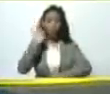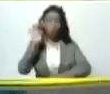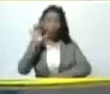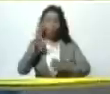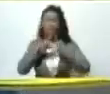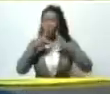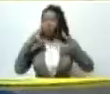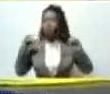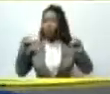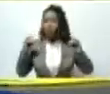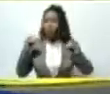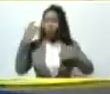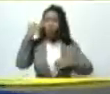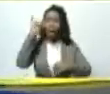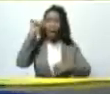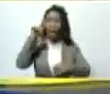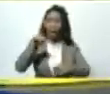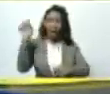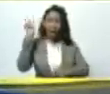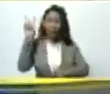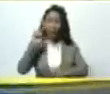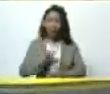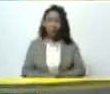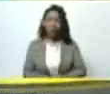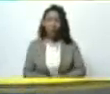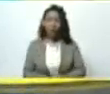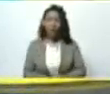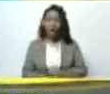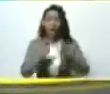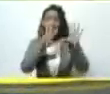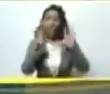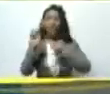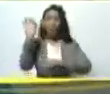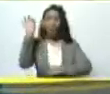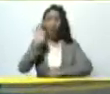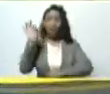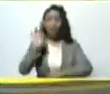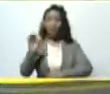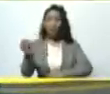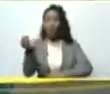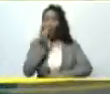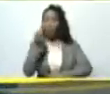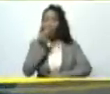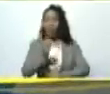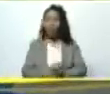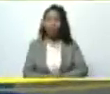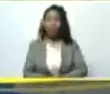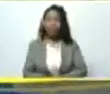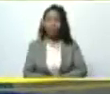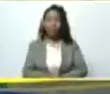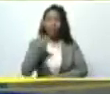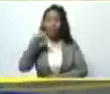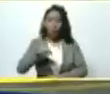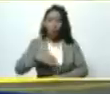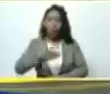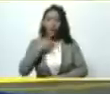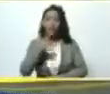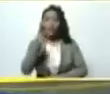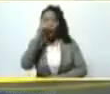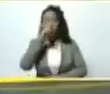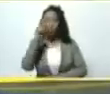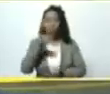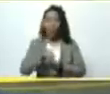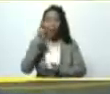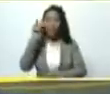todo lo que se consumía en venezuela el 90% de los alimentos y hoy puedo decir año 2022